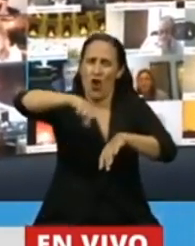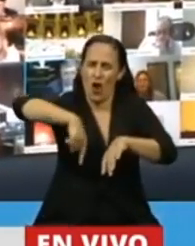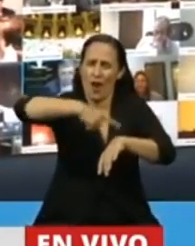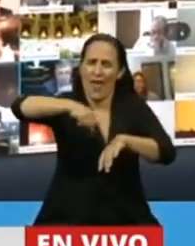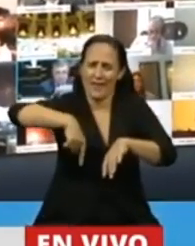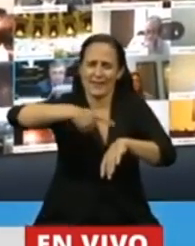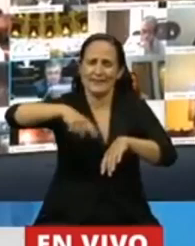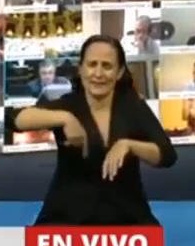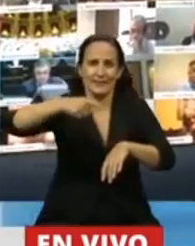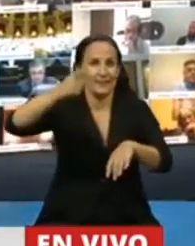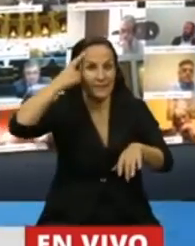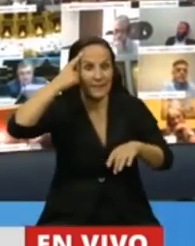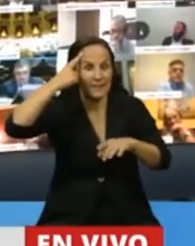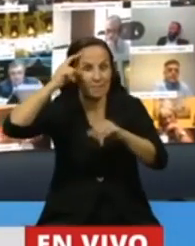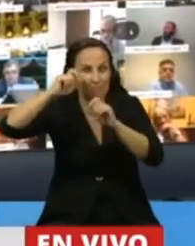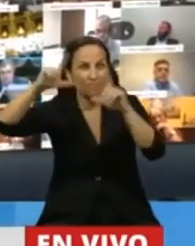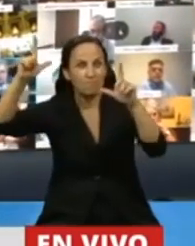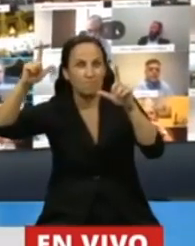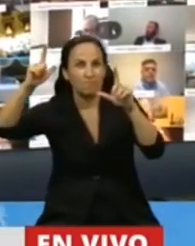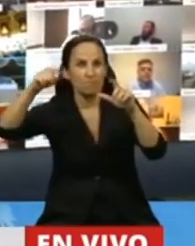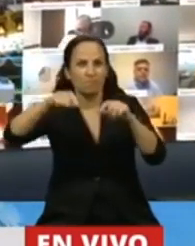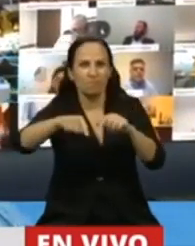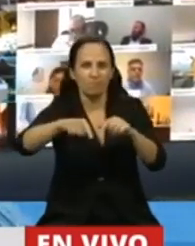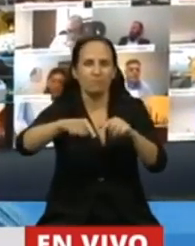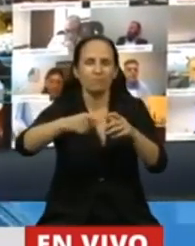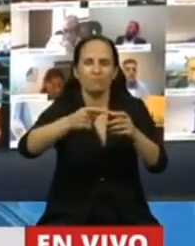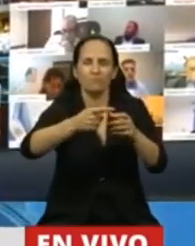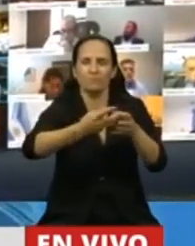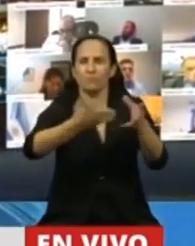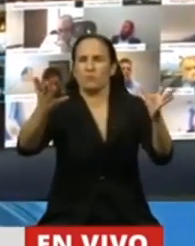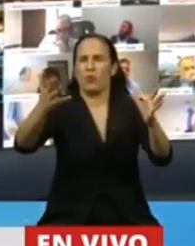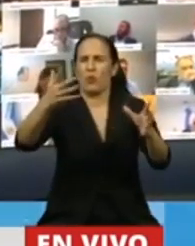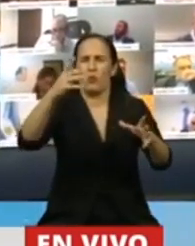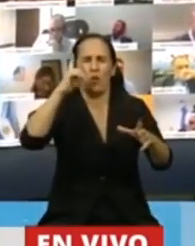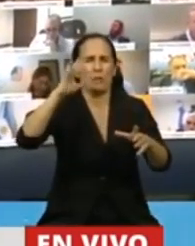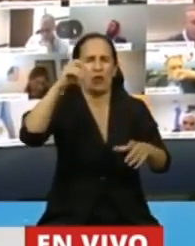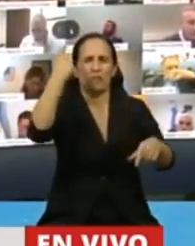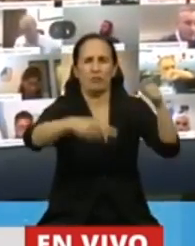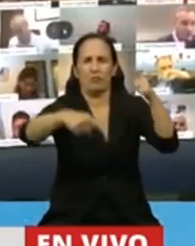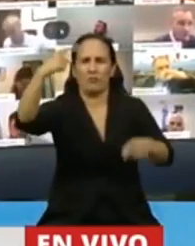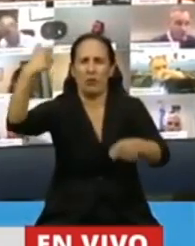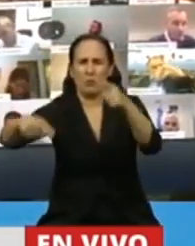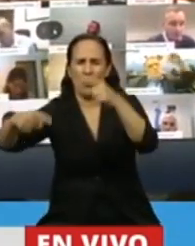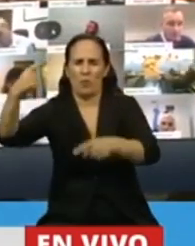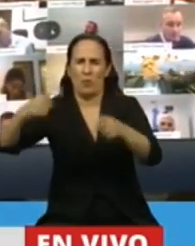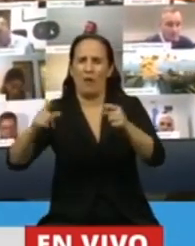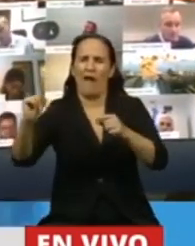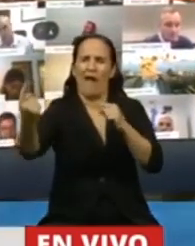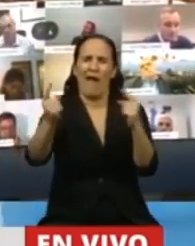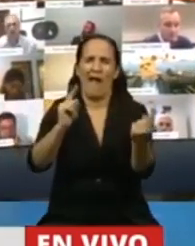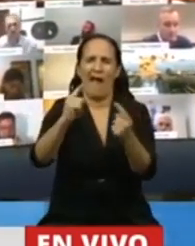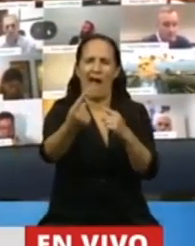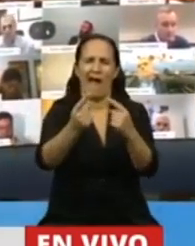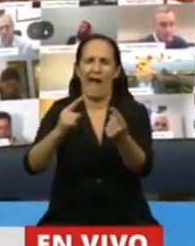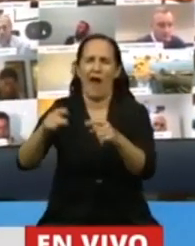Imaginémonos esos debates tumultuosos por las diferencias plurales que hay, con discusiones en particular que llevan horas y horas